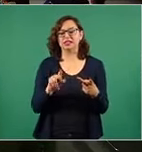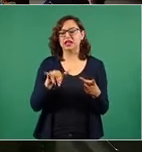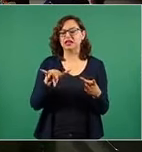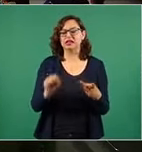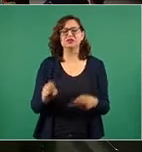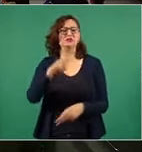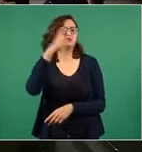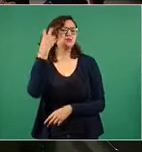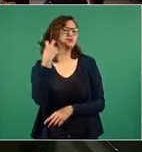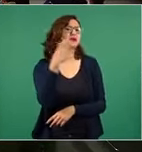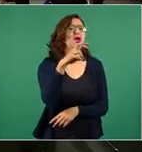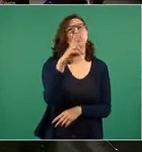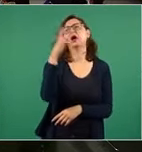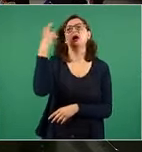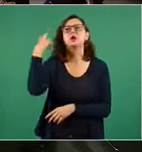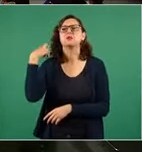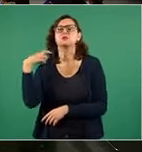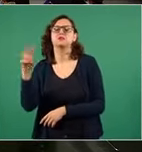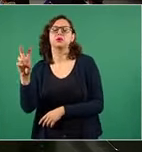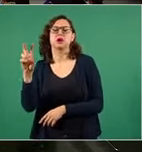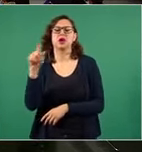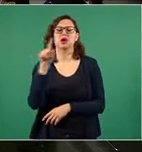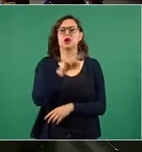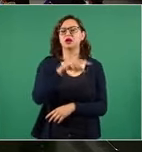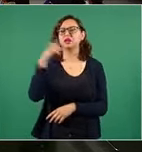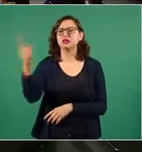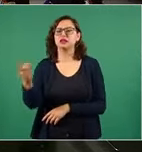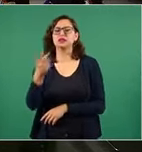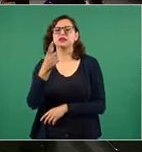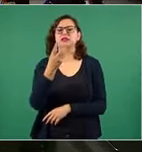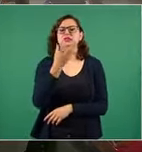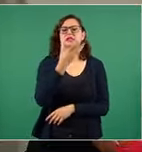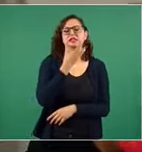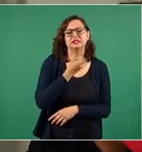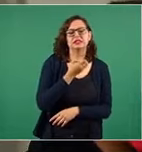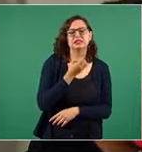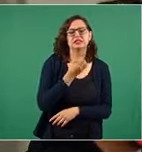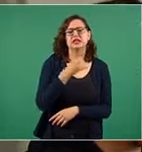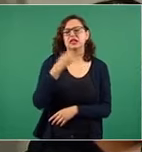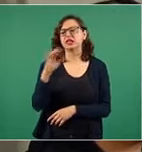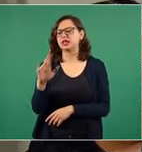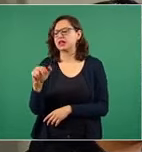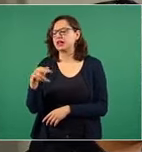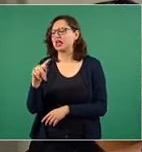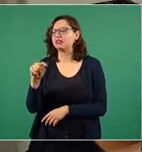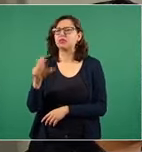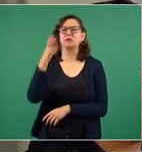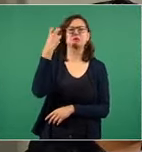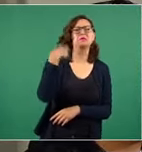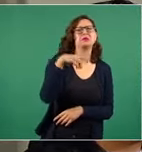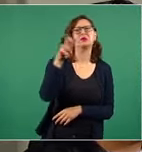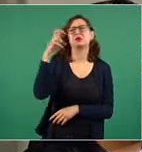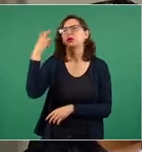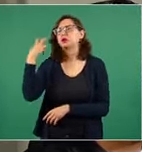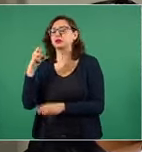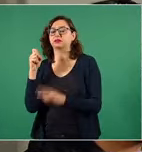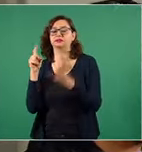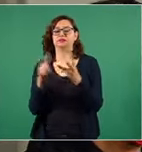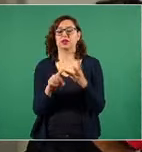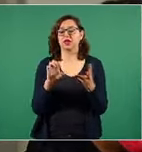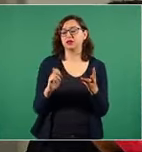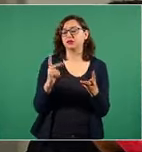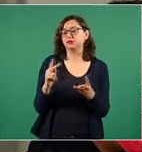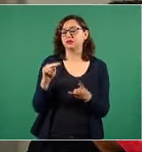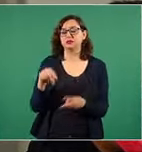porque obviamente es residente de esas naciones. Enrique Peña Nieto se la pasa en